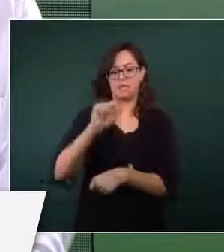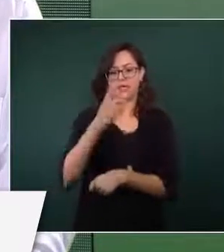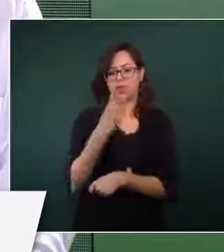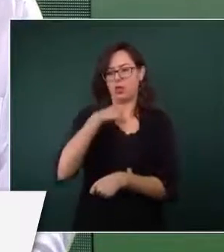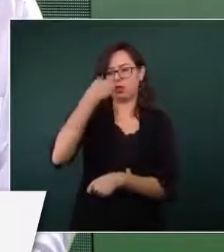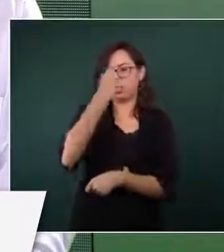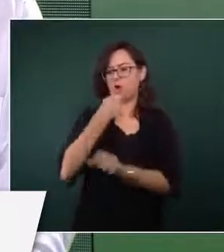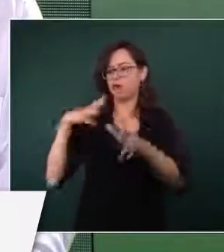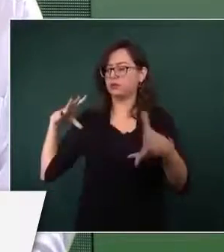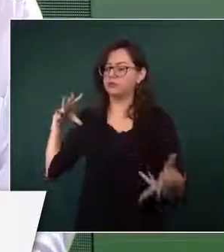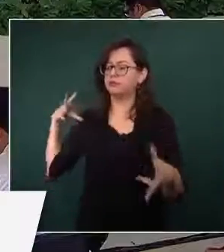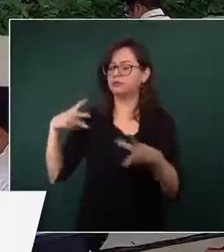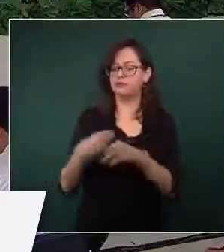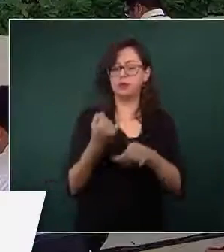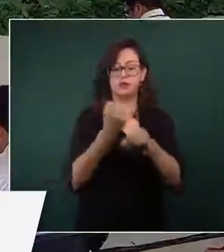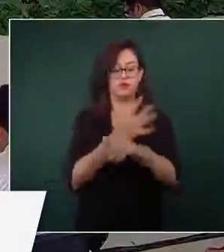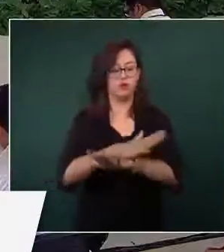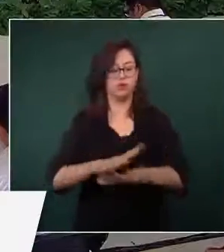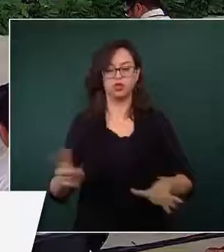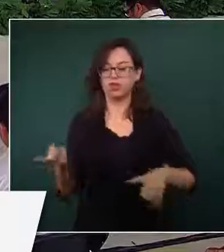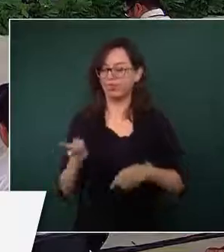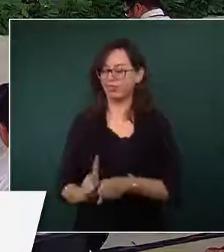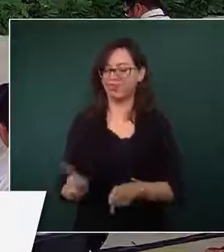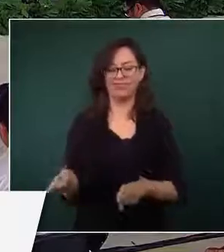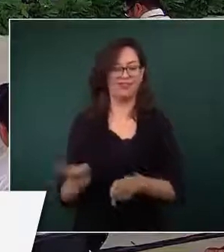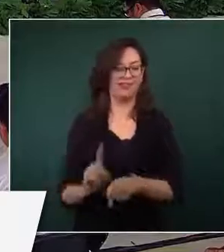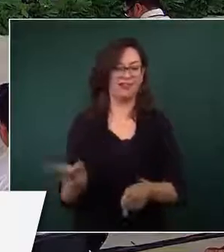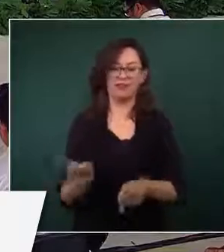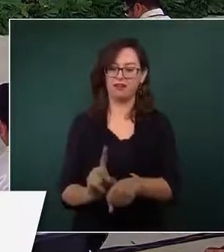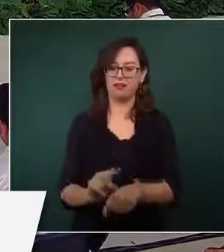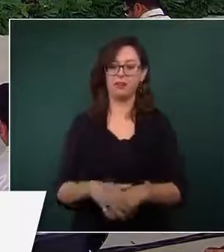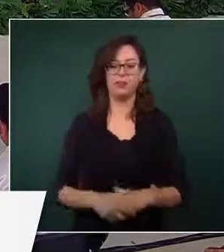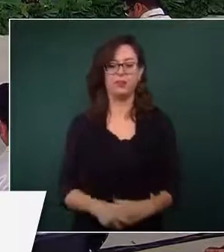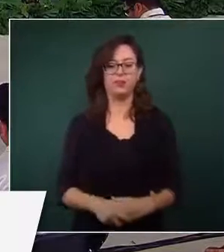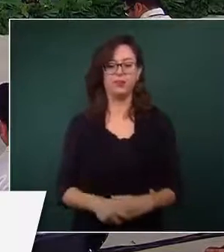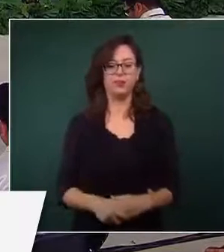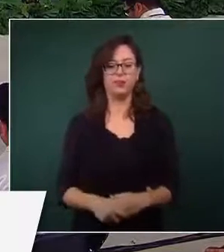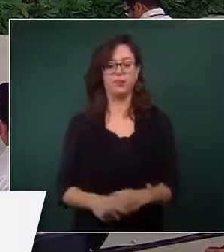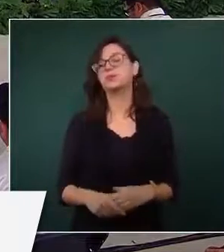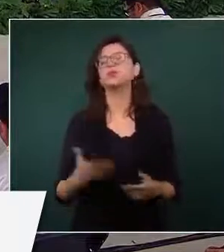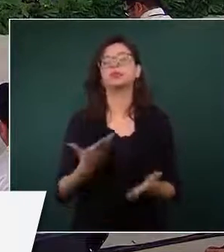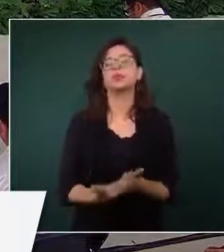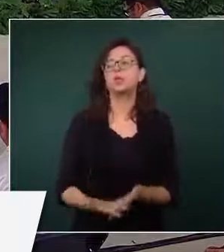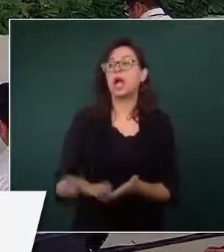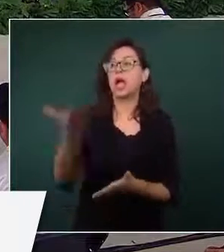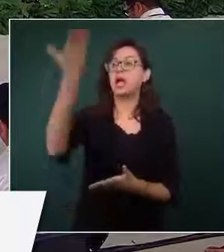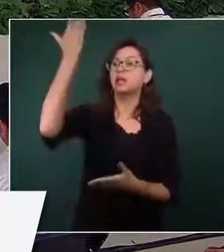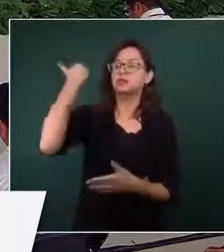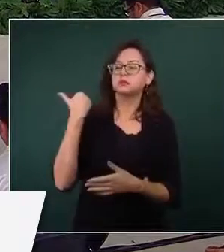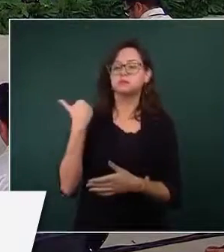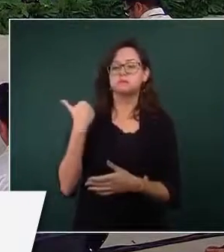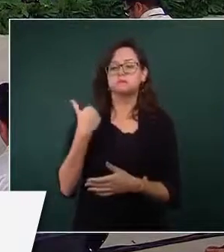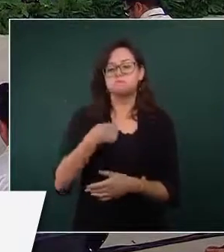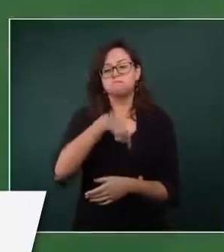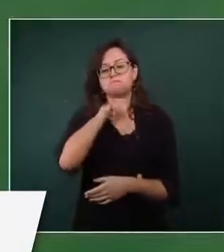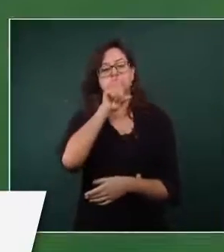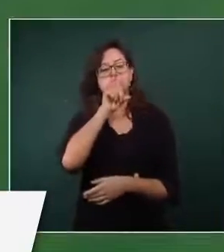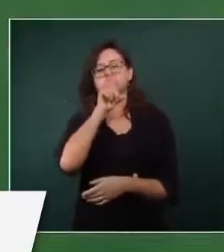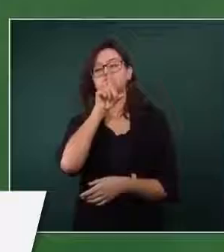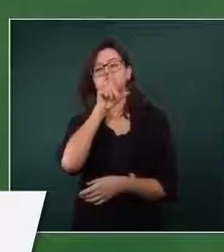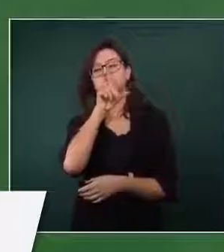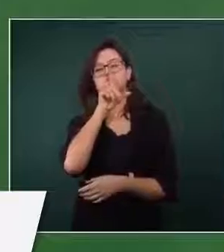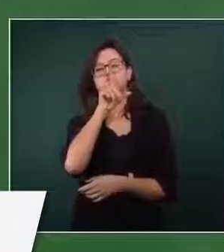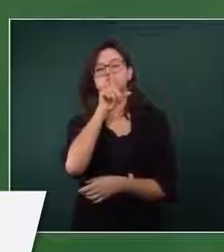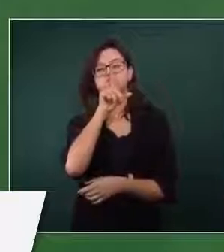Antes no se sabía sobre